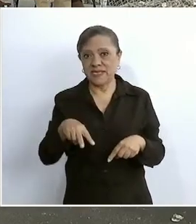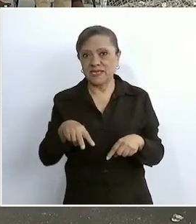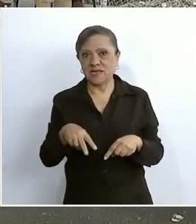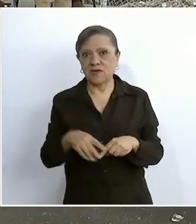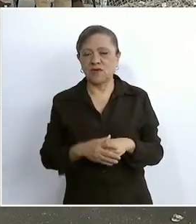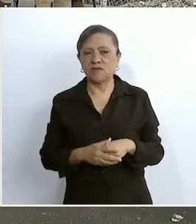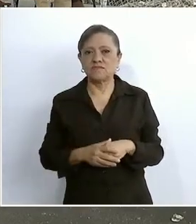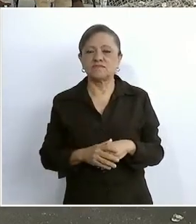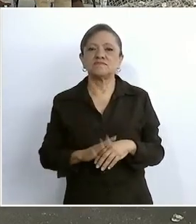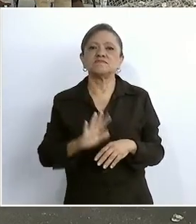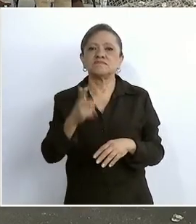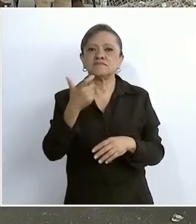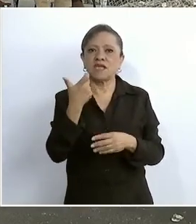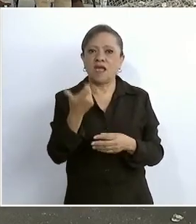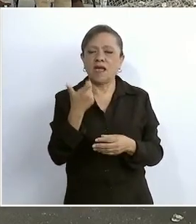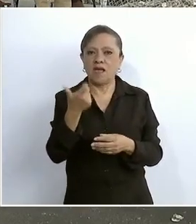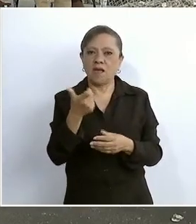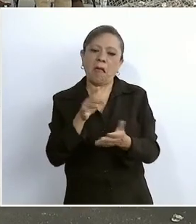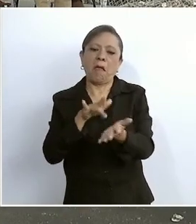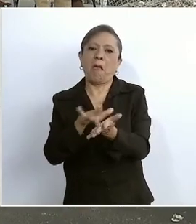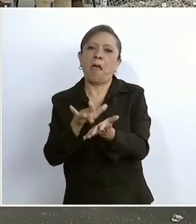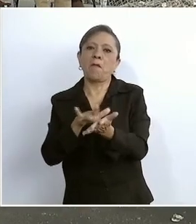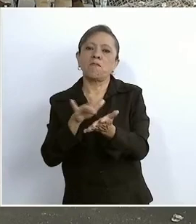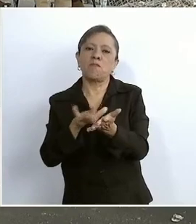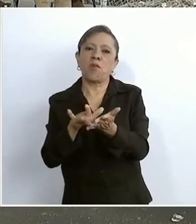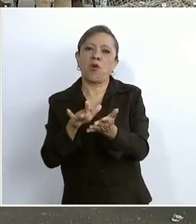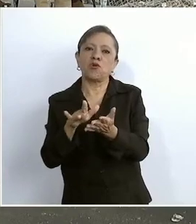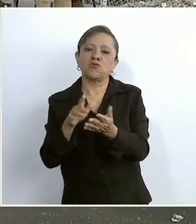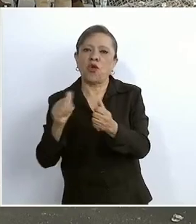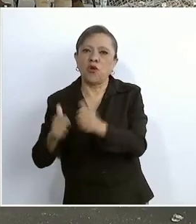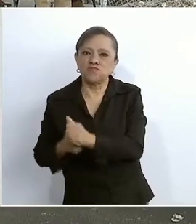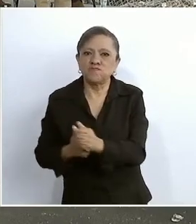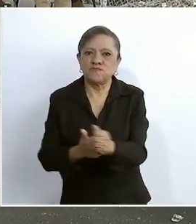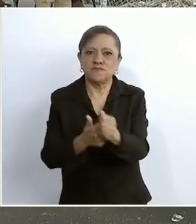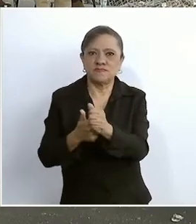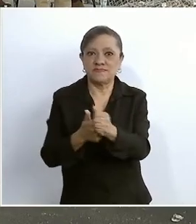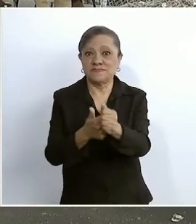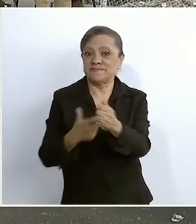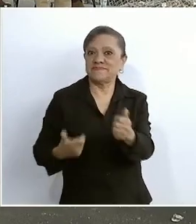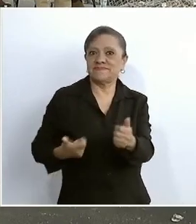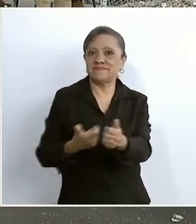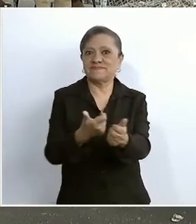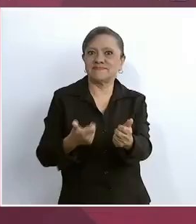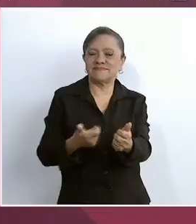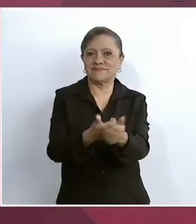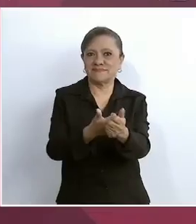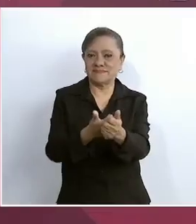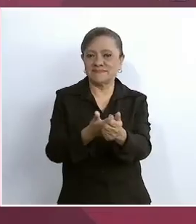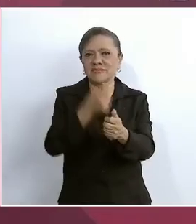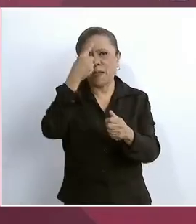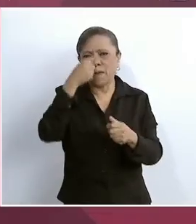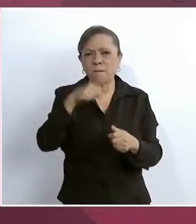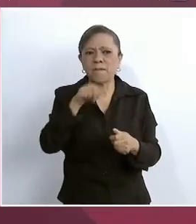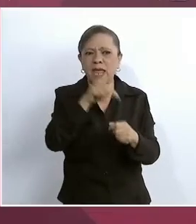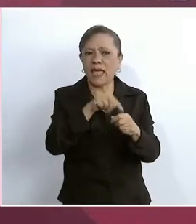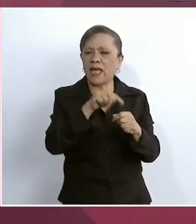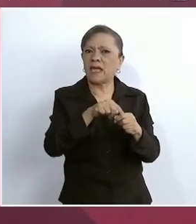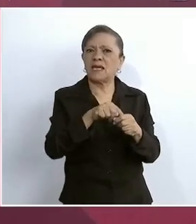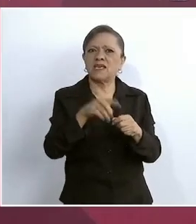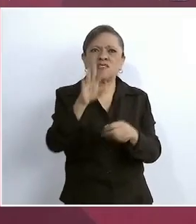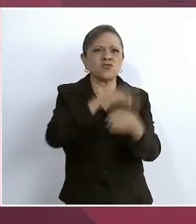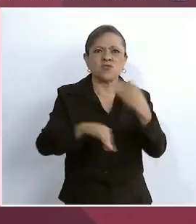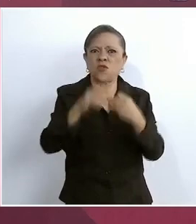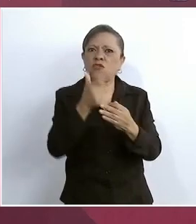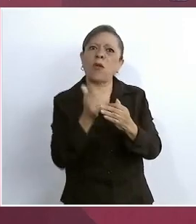destinando un subsidio a las gasolinas para que no aumenten todos los